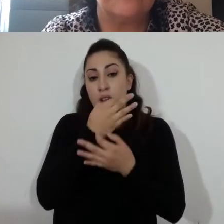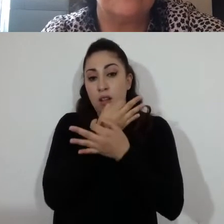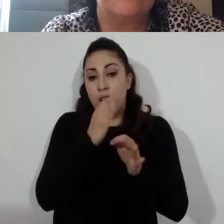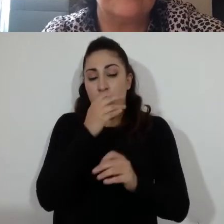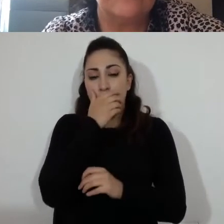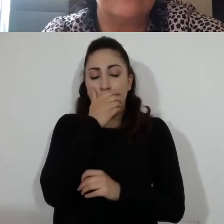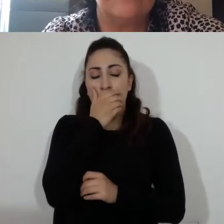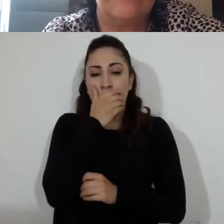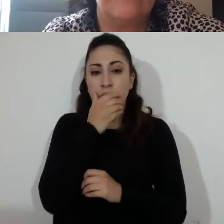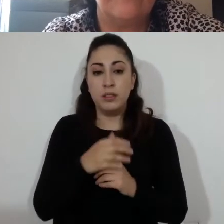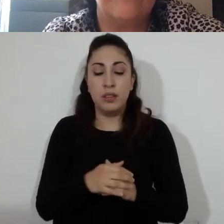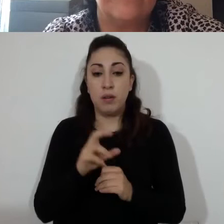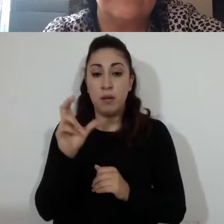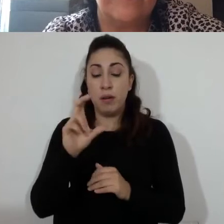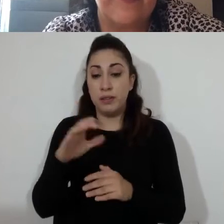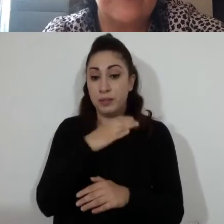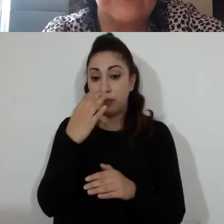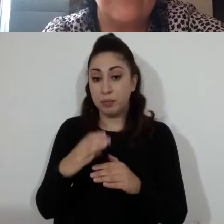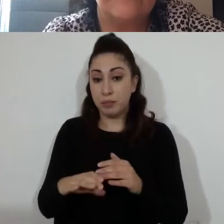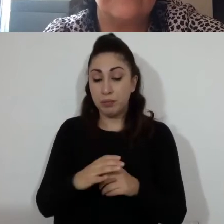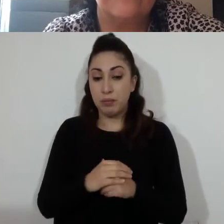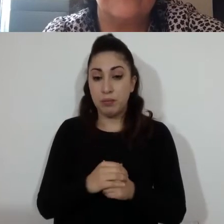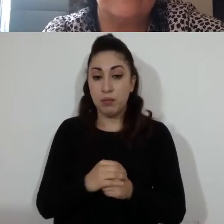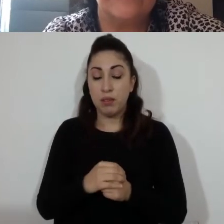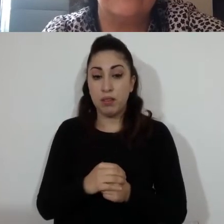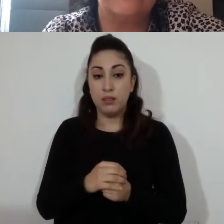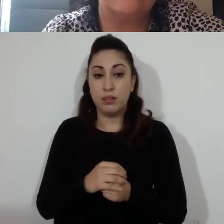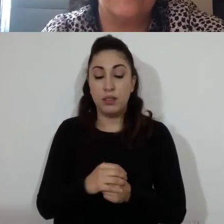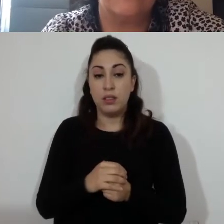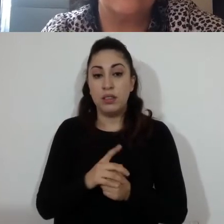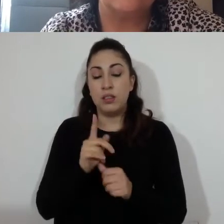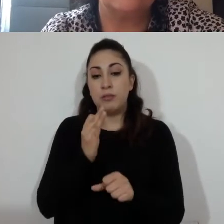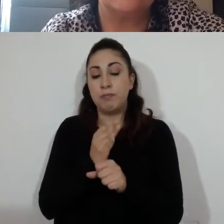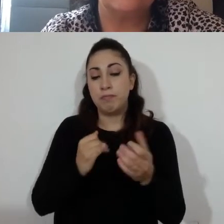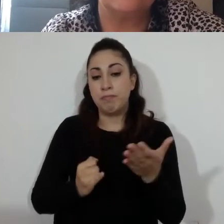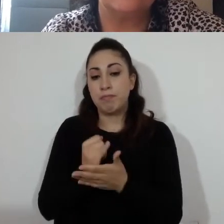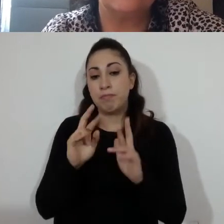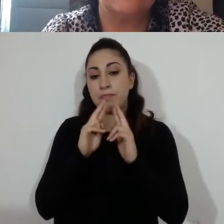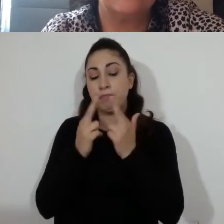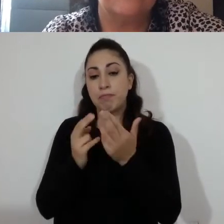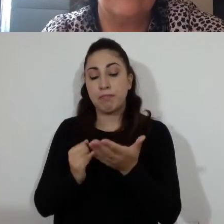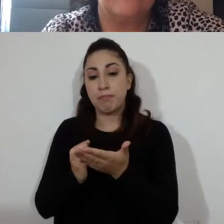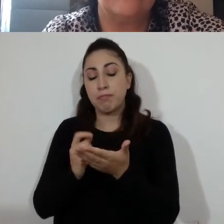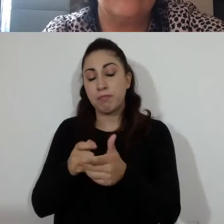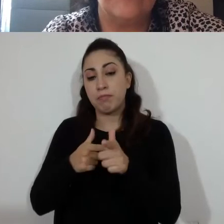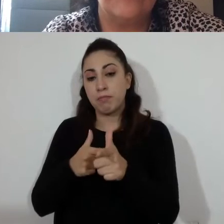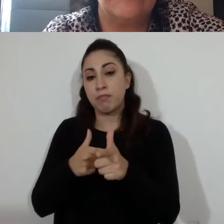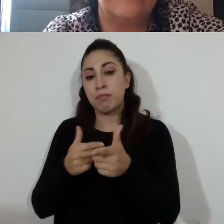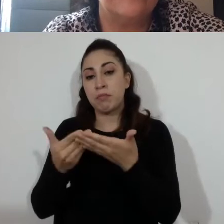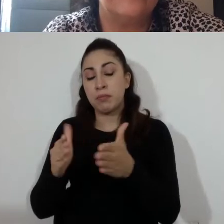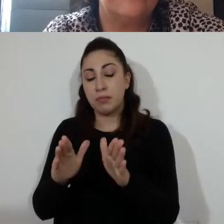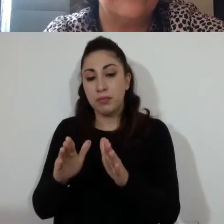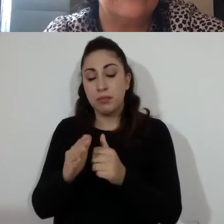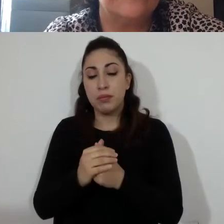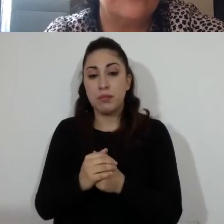se determine si estamos declarados en sesión permanente, si hay condiciones de seguir de acuerdo a